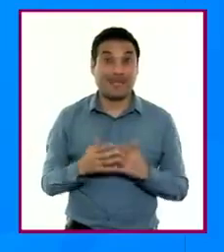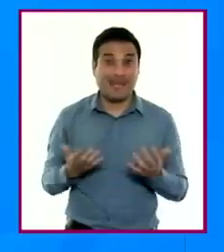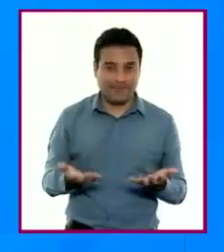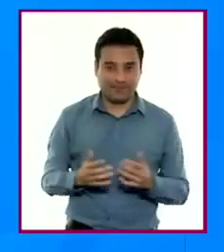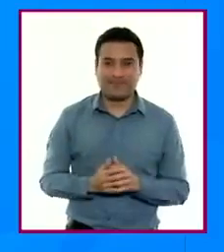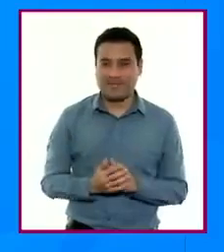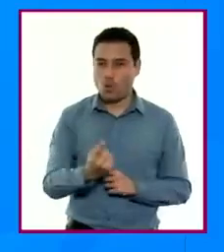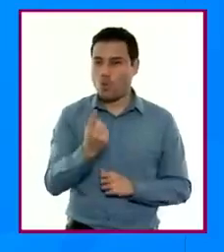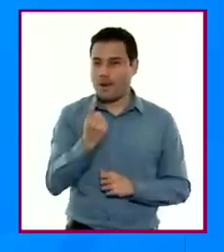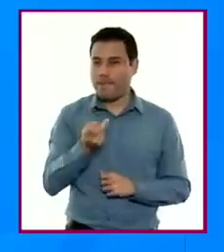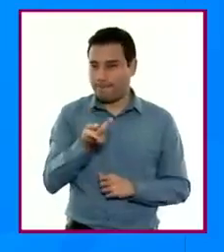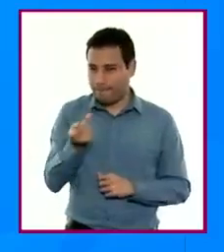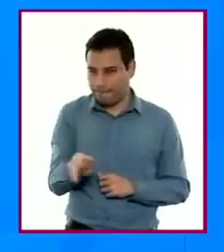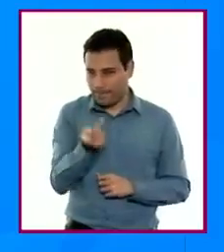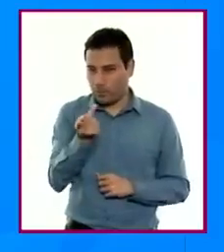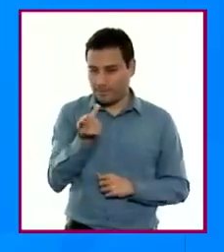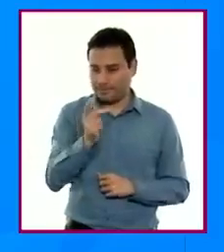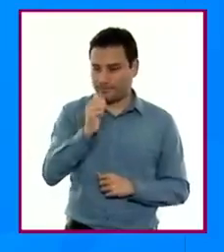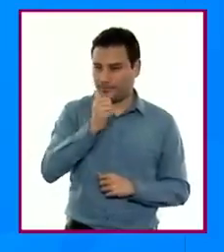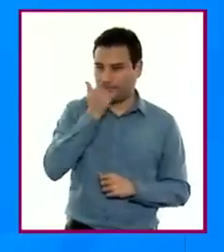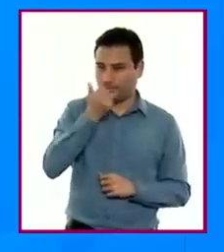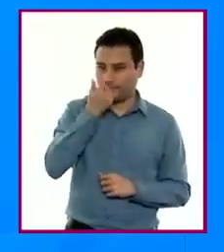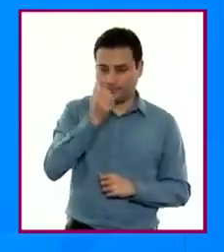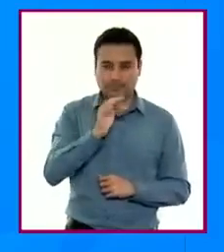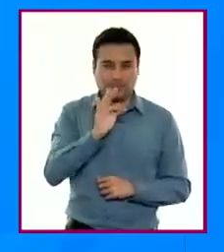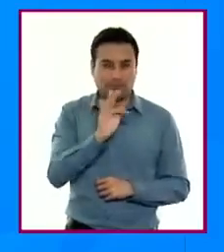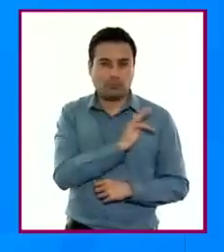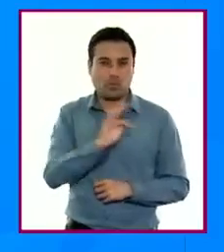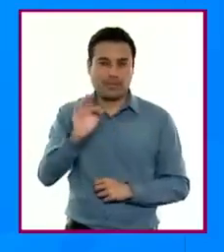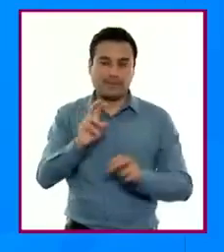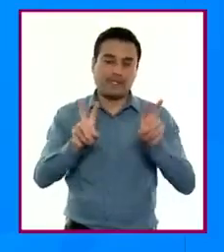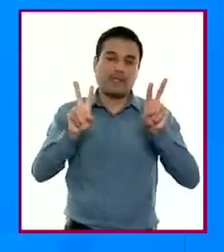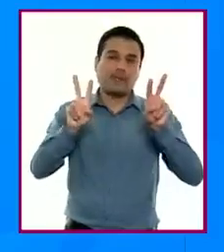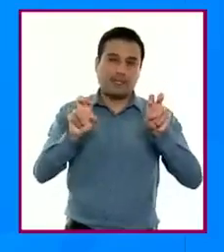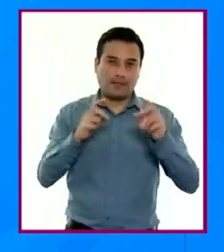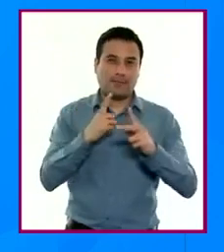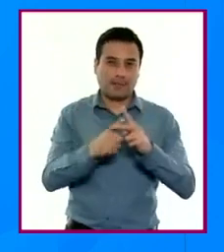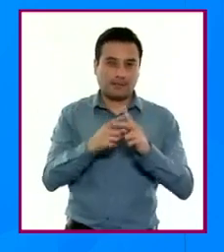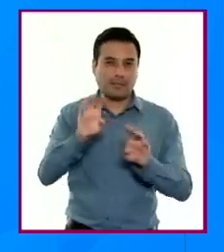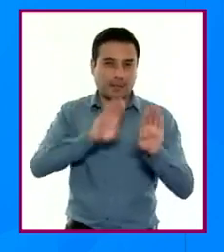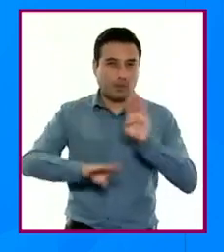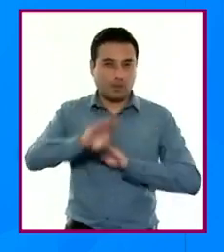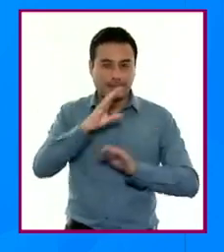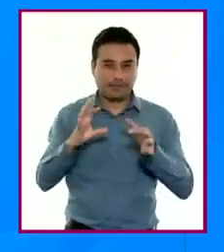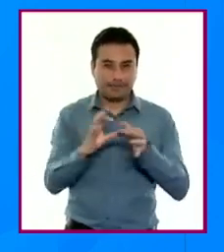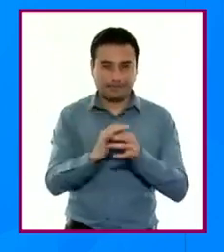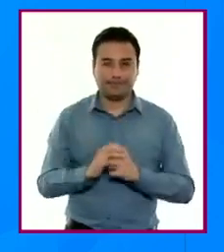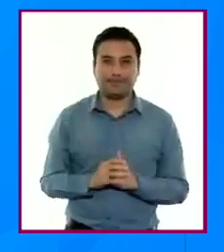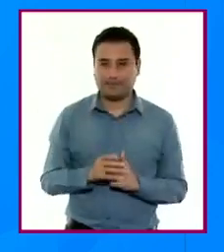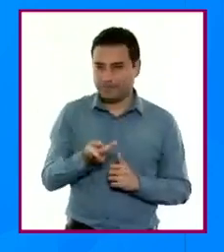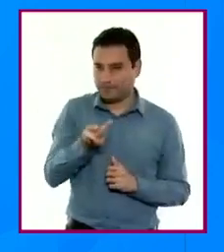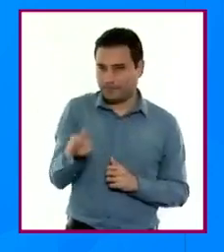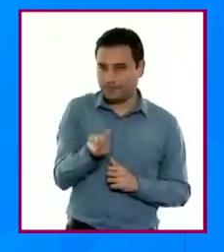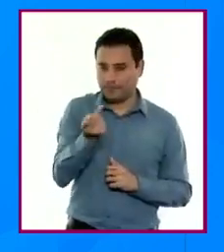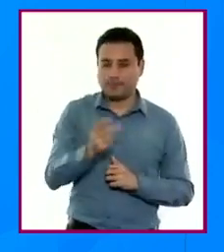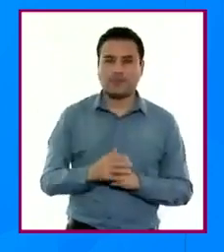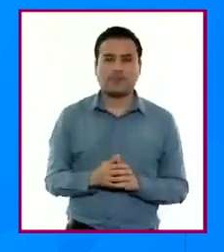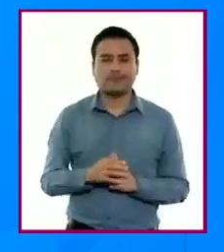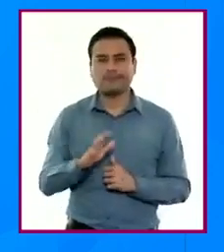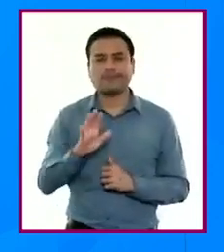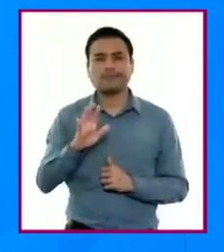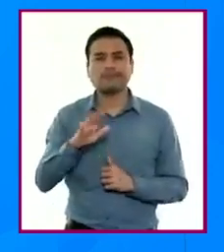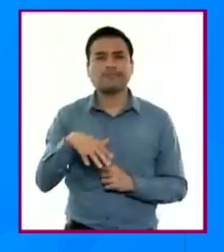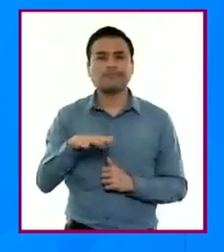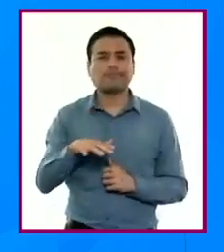Con base en lo anterior, una pregunta que se puede plantear para establecer vínculos entre matemáticas y biología es